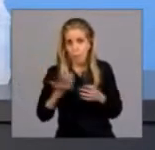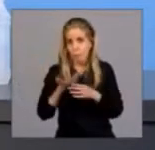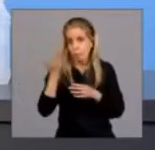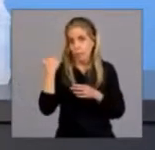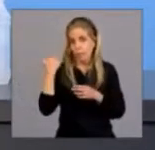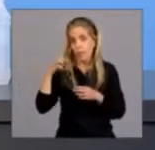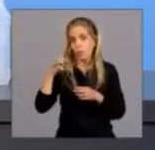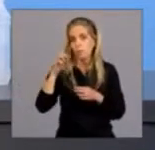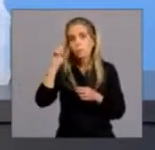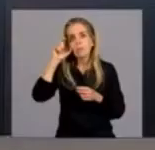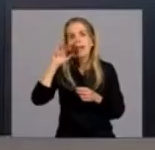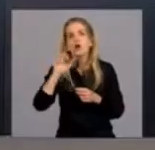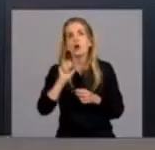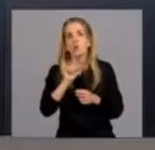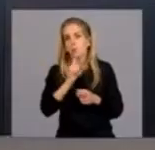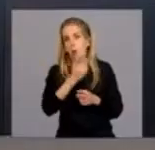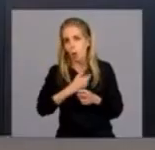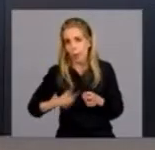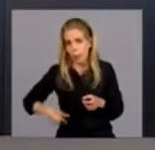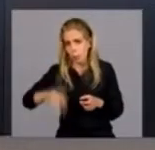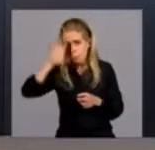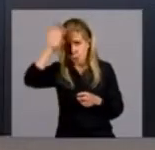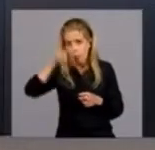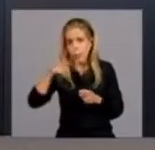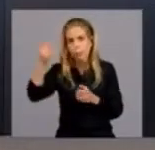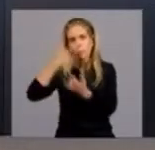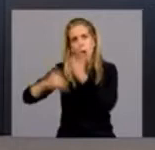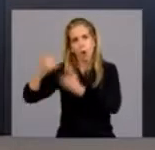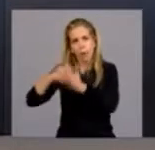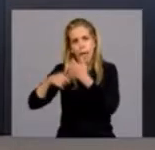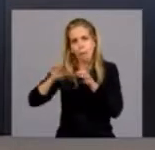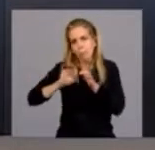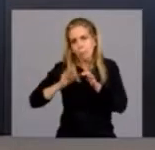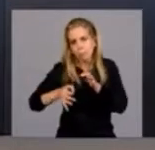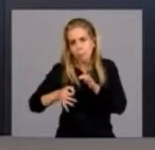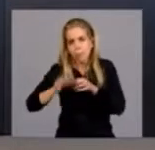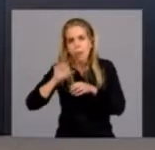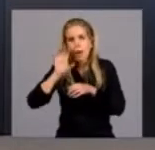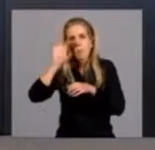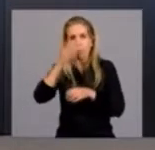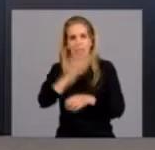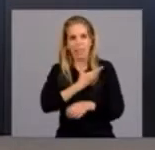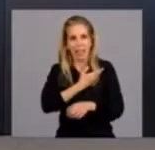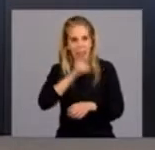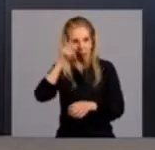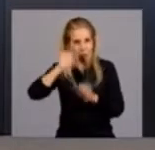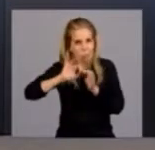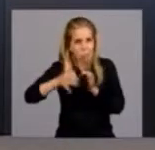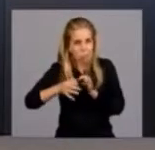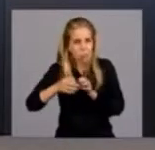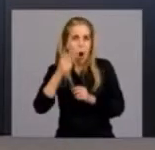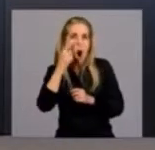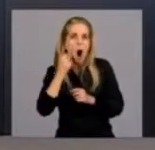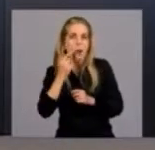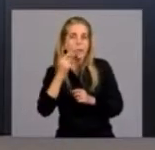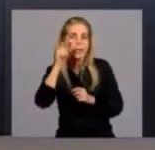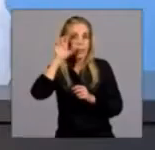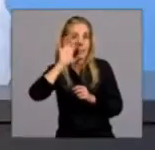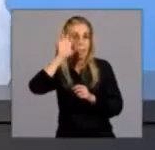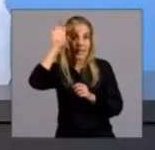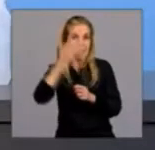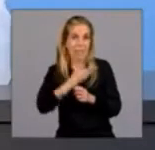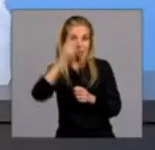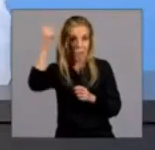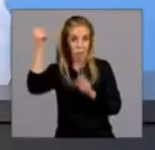Perotti de un caso que se dio en un distrito que está pegado allí a Reconquista, en el norte de Santa Fe, de un señor que viajó a